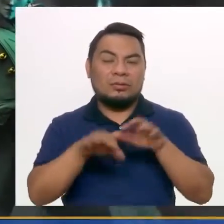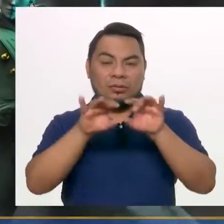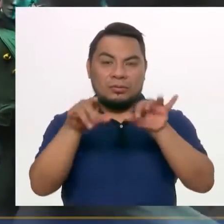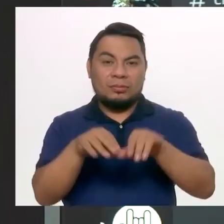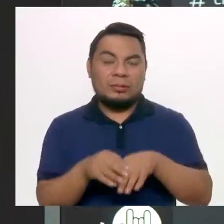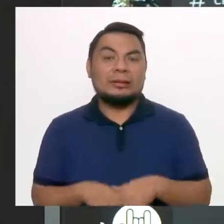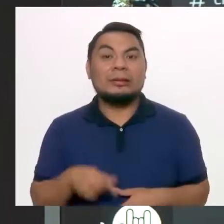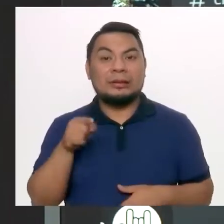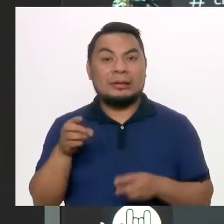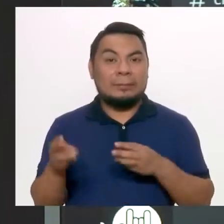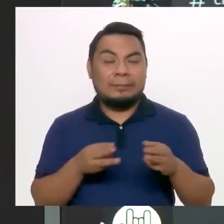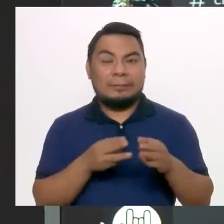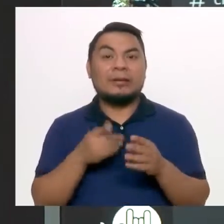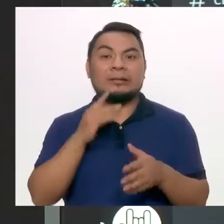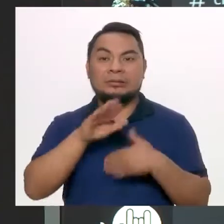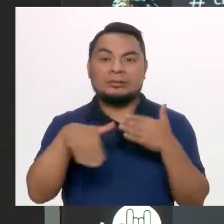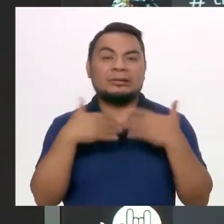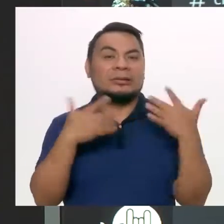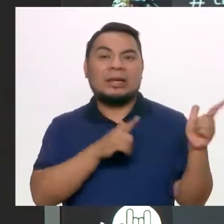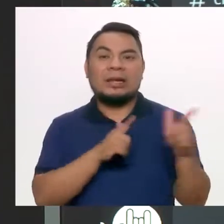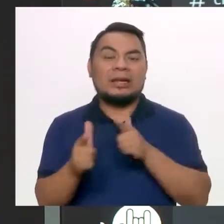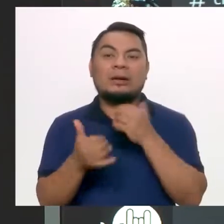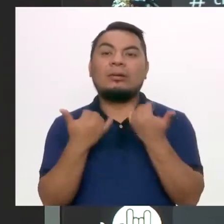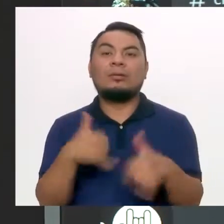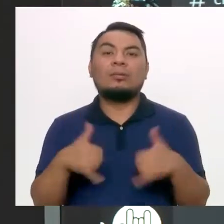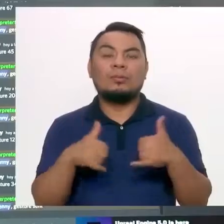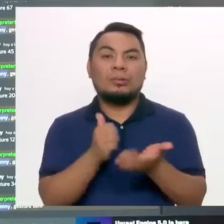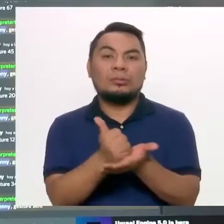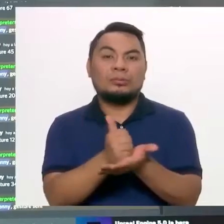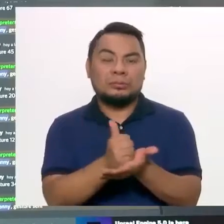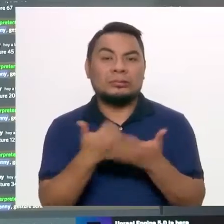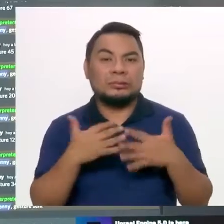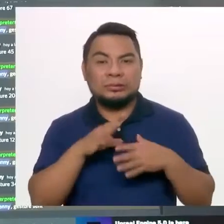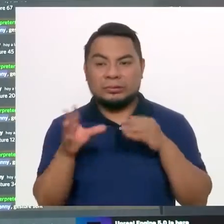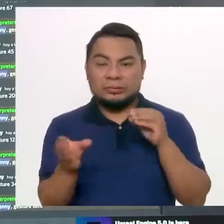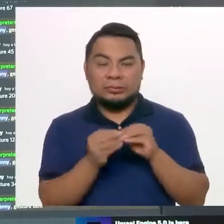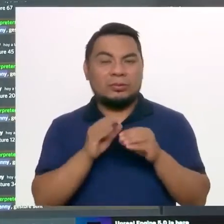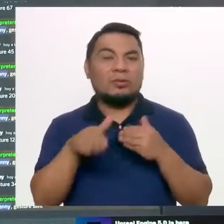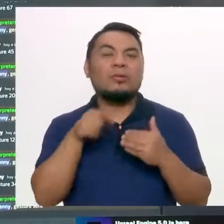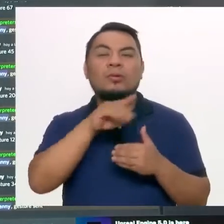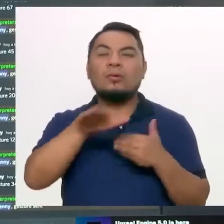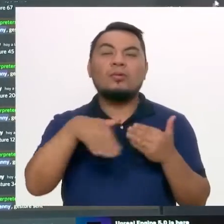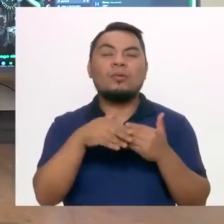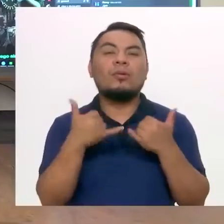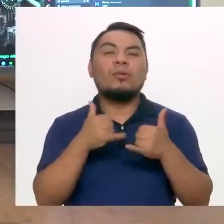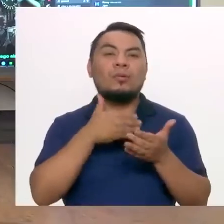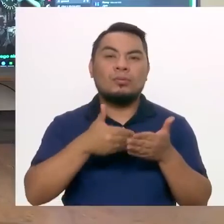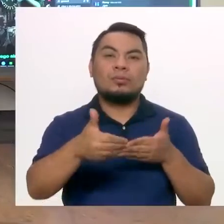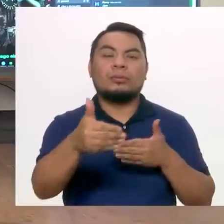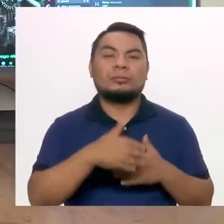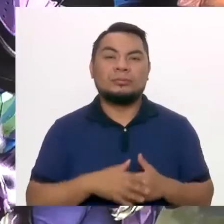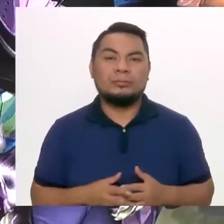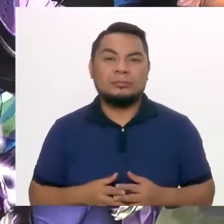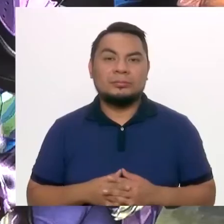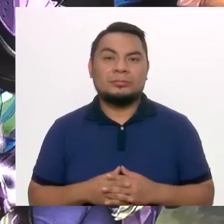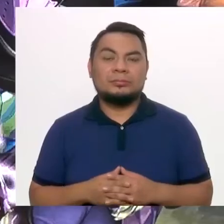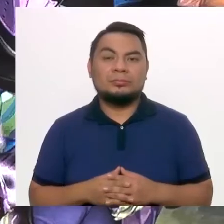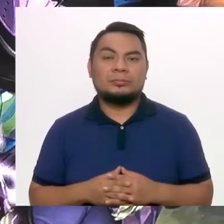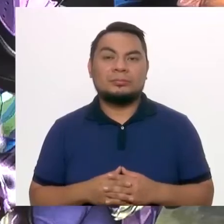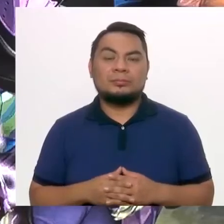dentro de Discord. Y de esta manera, el bot no solo va a tener la parte del avatar, sino ya la integración dentro de toda la plataforma de Discord.